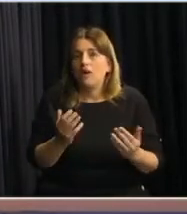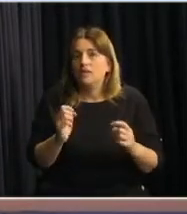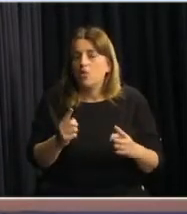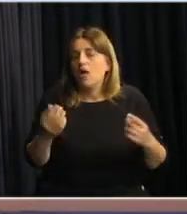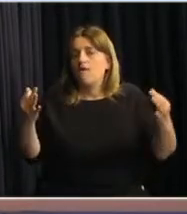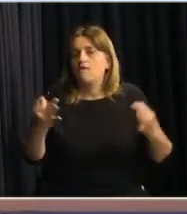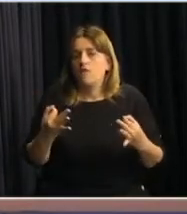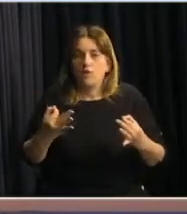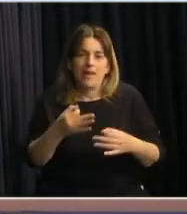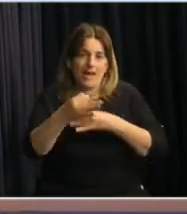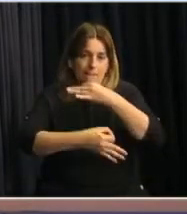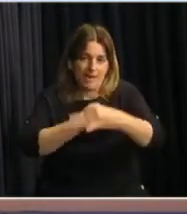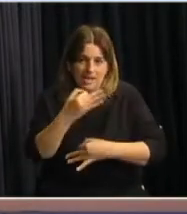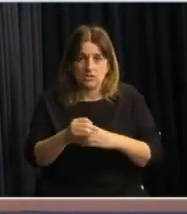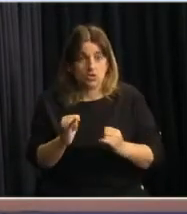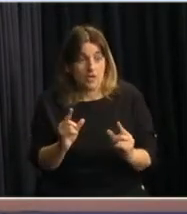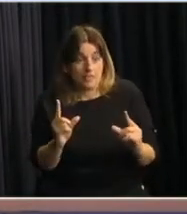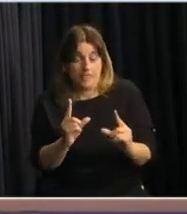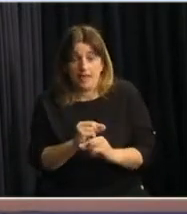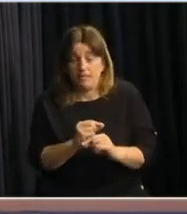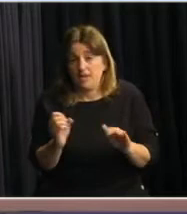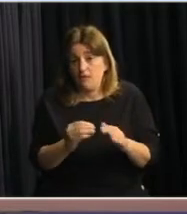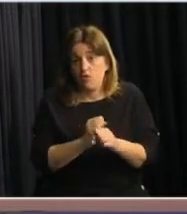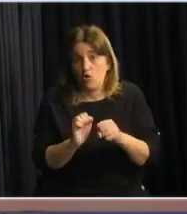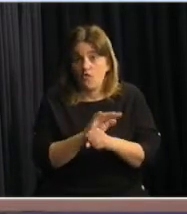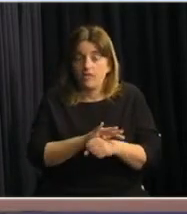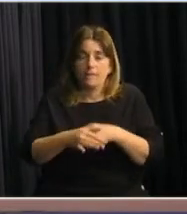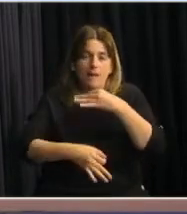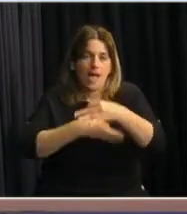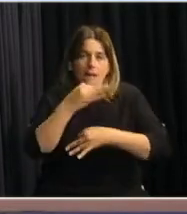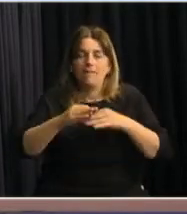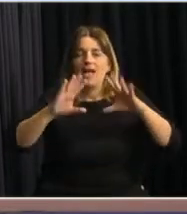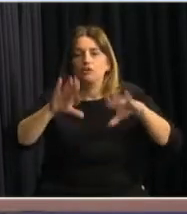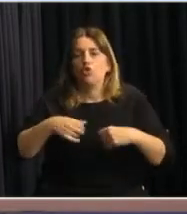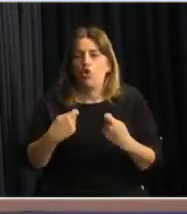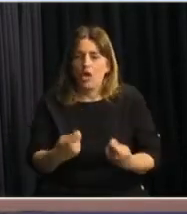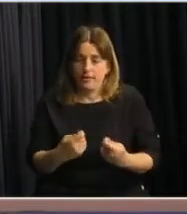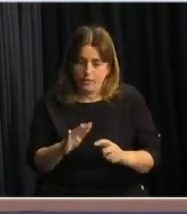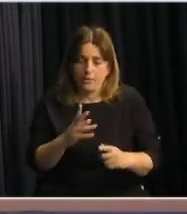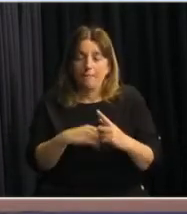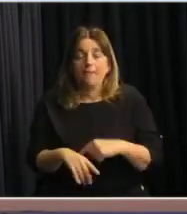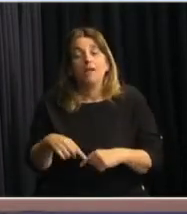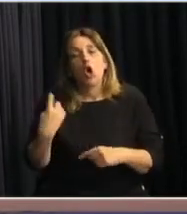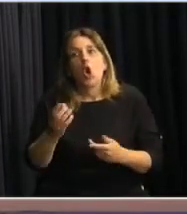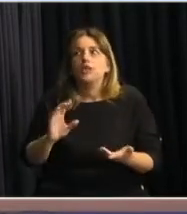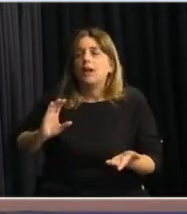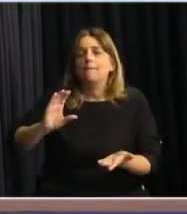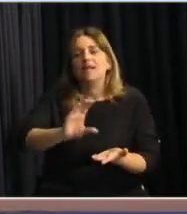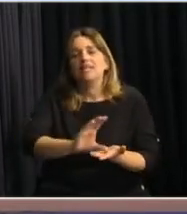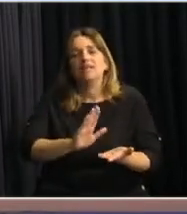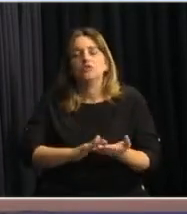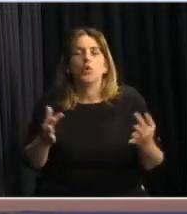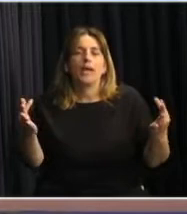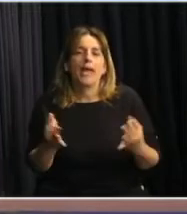formal que se hará una vez que se cierre el Fondo Coronavirus, pero reitero, para el resto de las partidas, en lo que tiene que ver